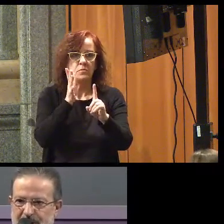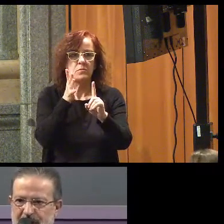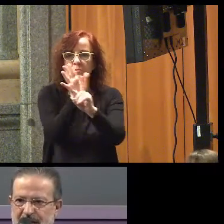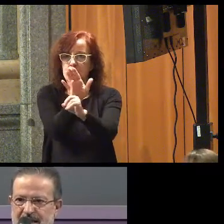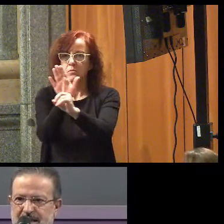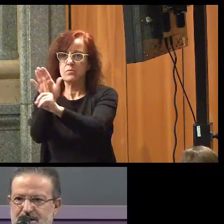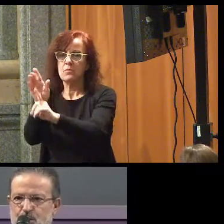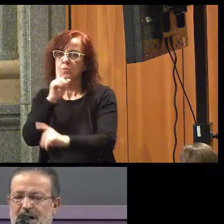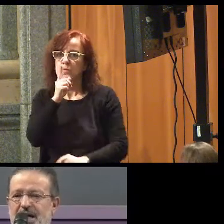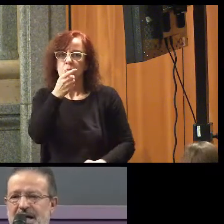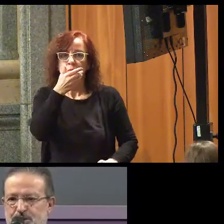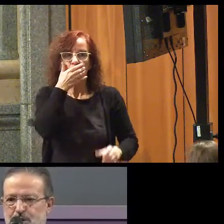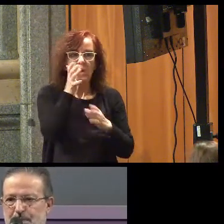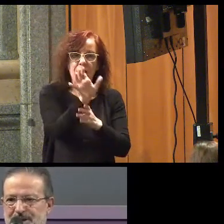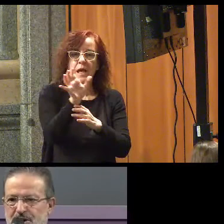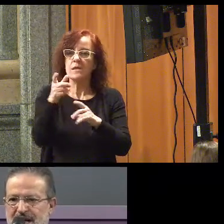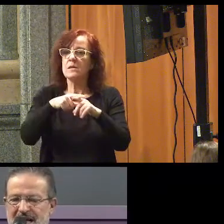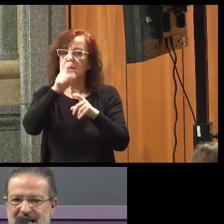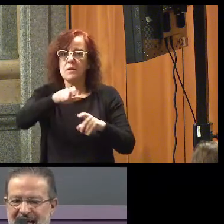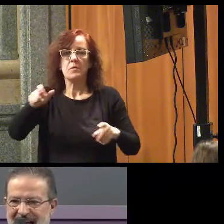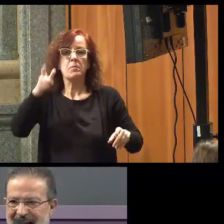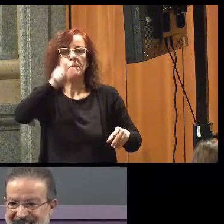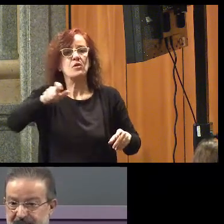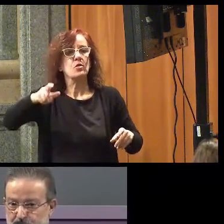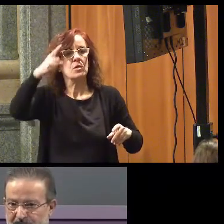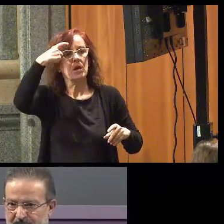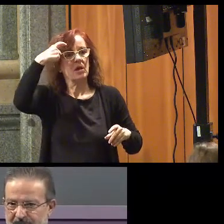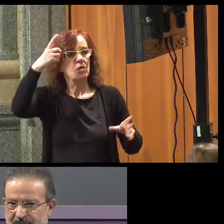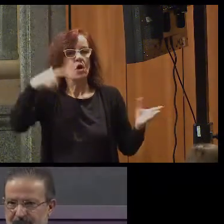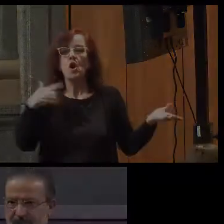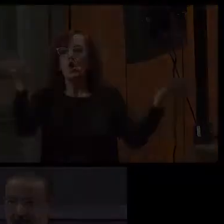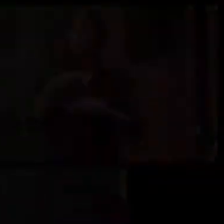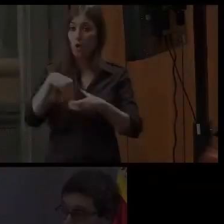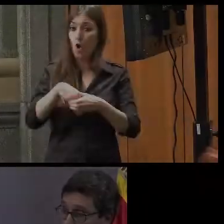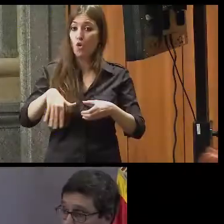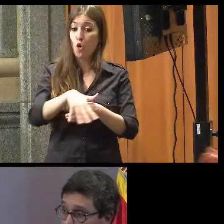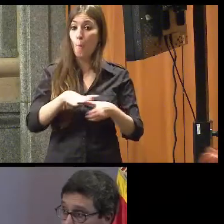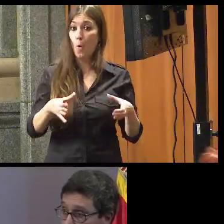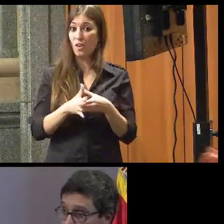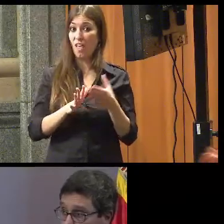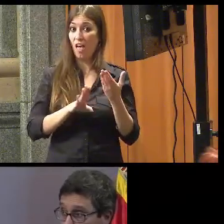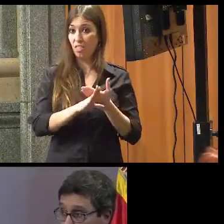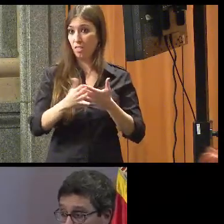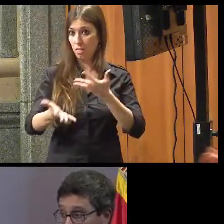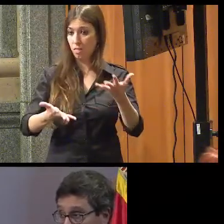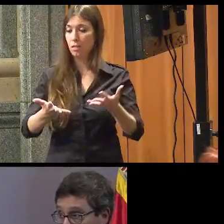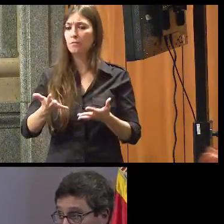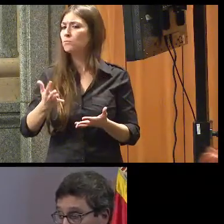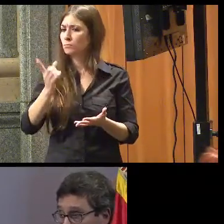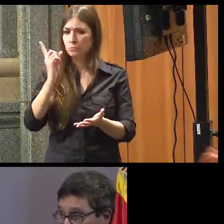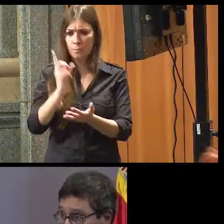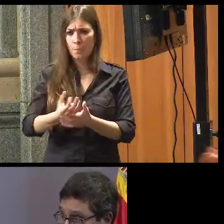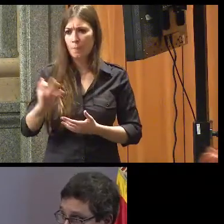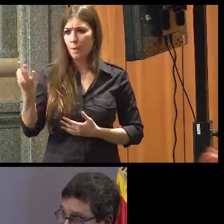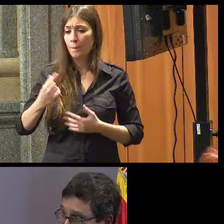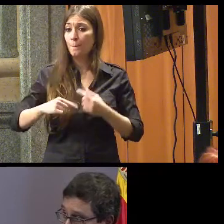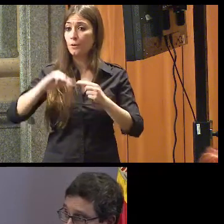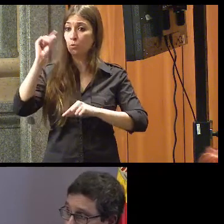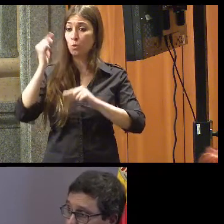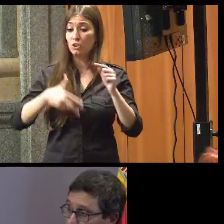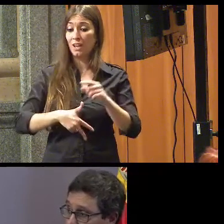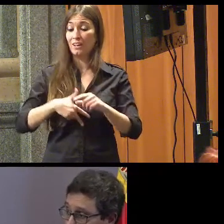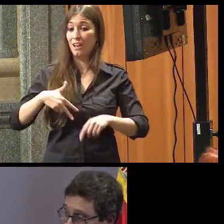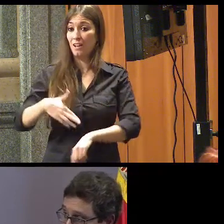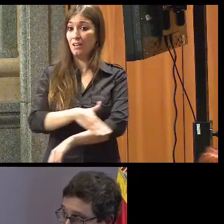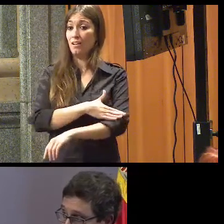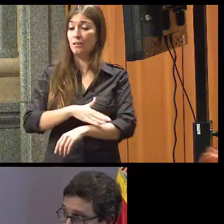discapacidad intelectual es una persona asexuada. Hay que apostar decididamente en los presupuestos generales del